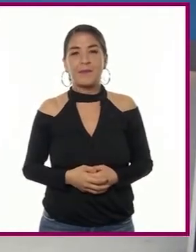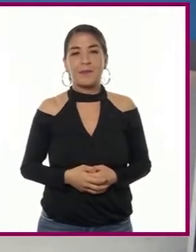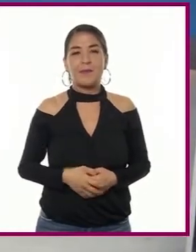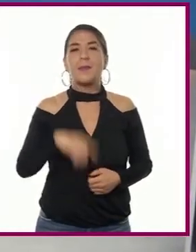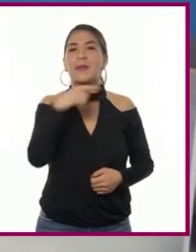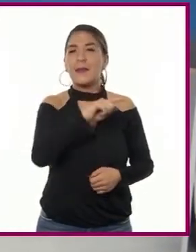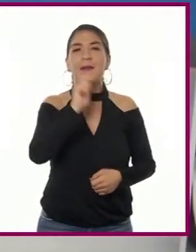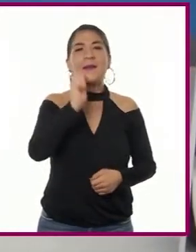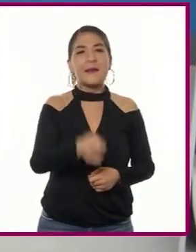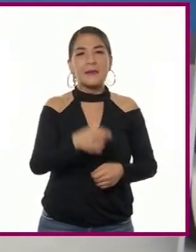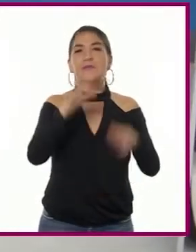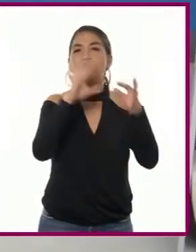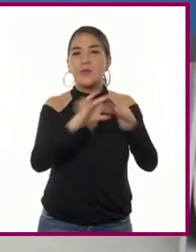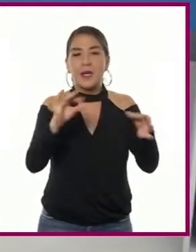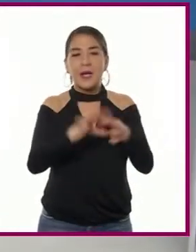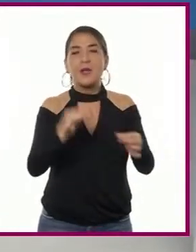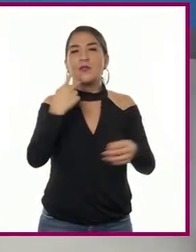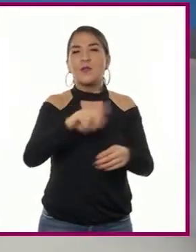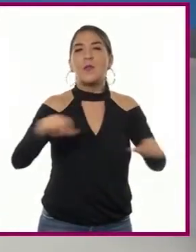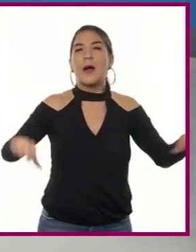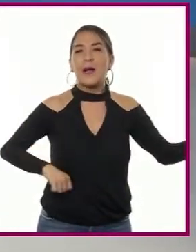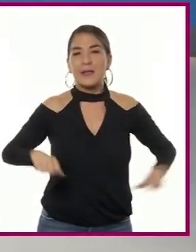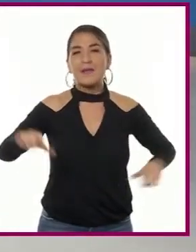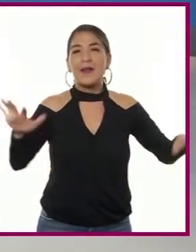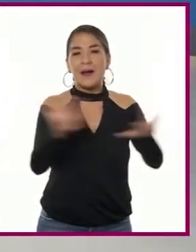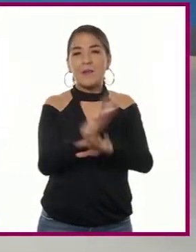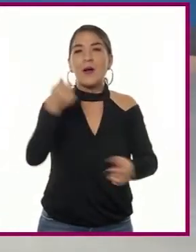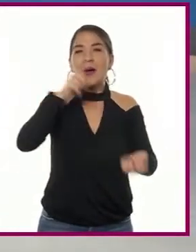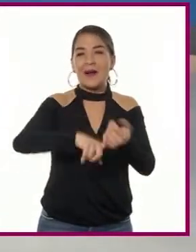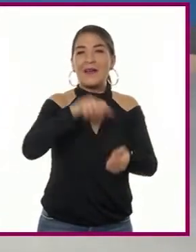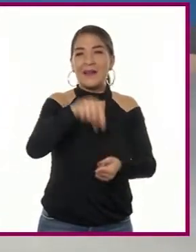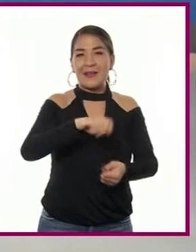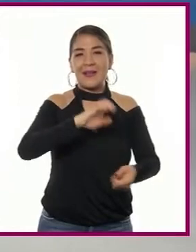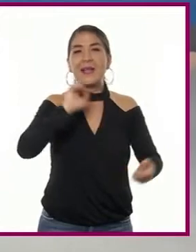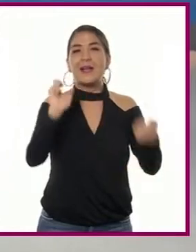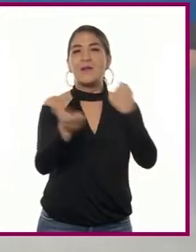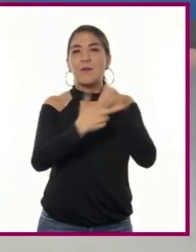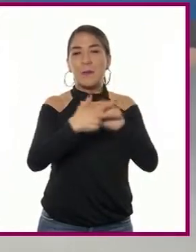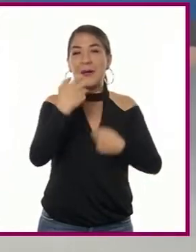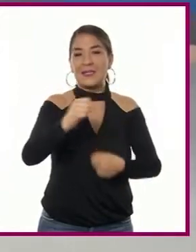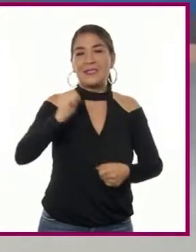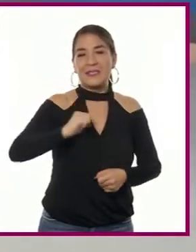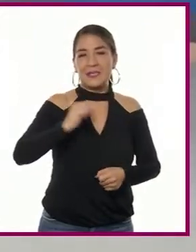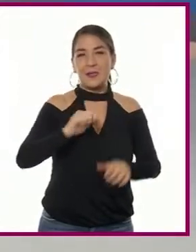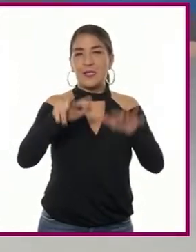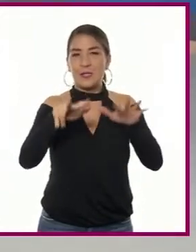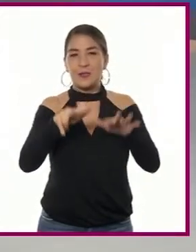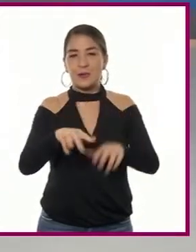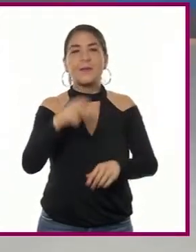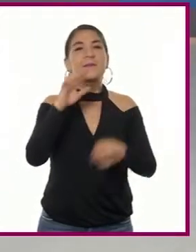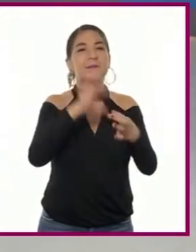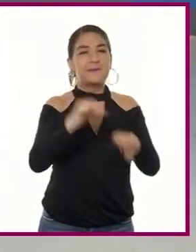el cual aborda algunos cambios que ocurrieron en Europa al iniciar el siglo XVIII. Dice así.